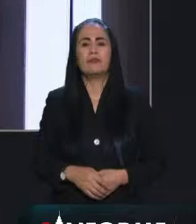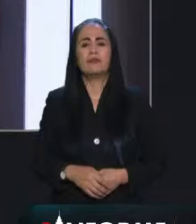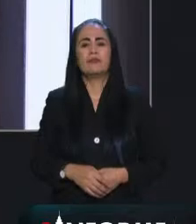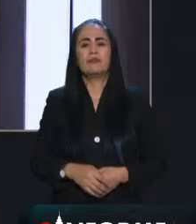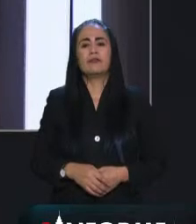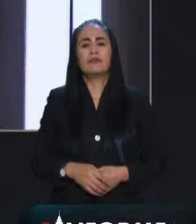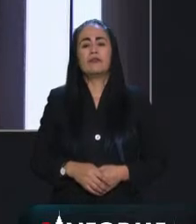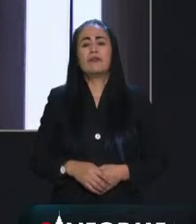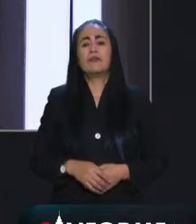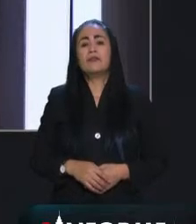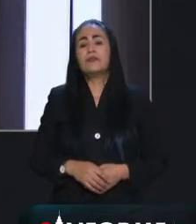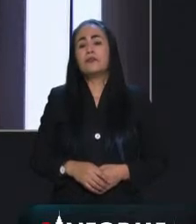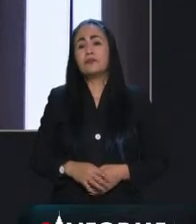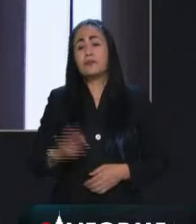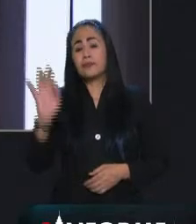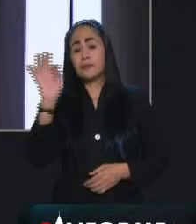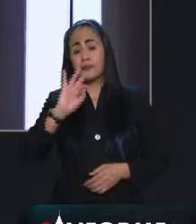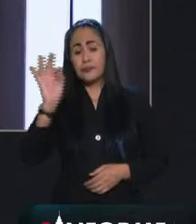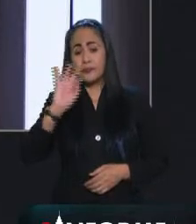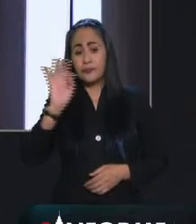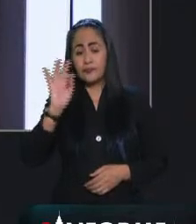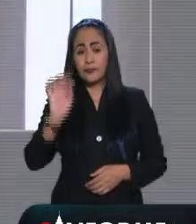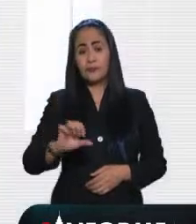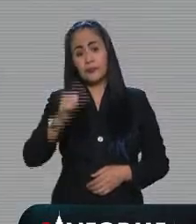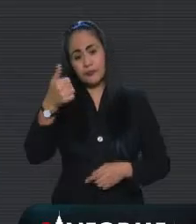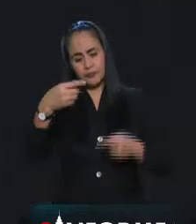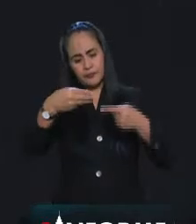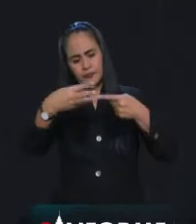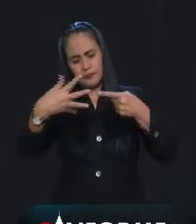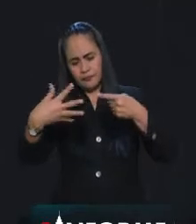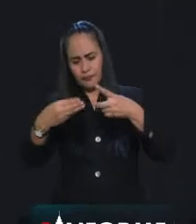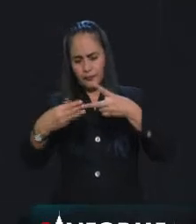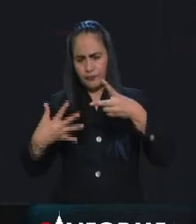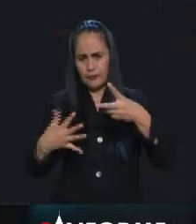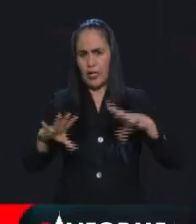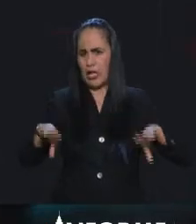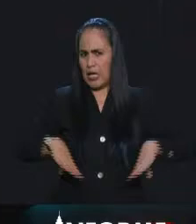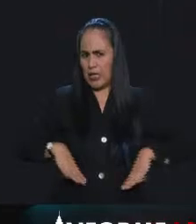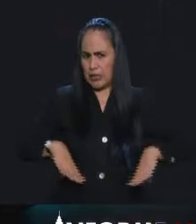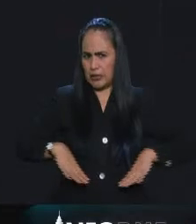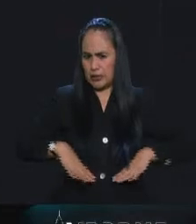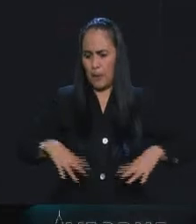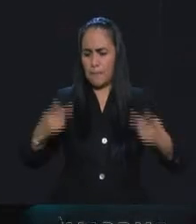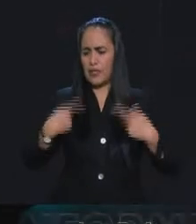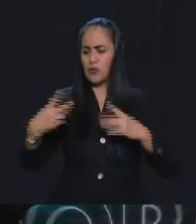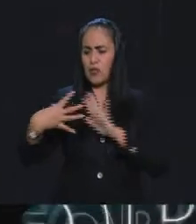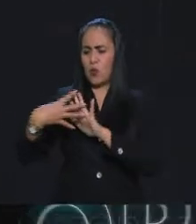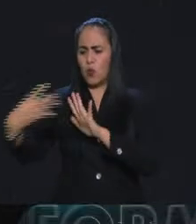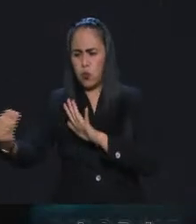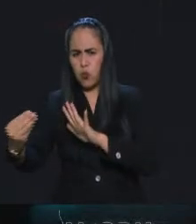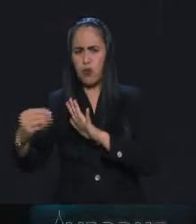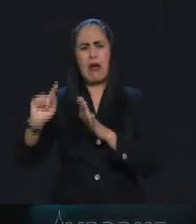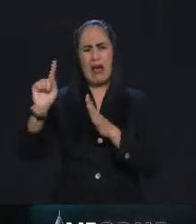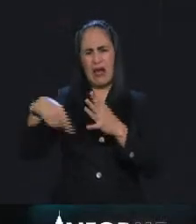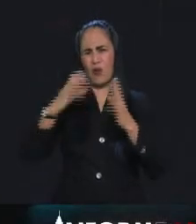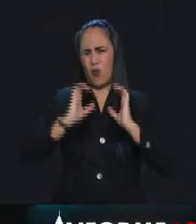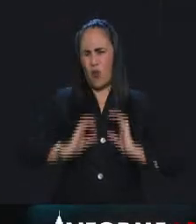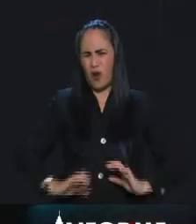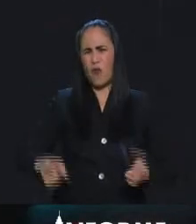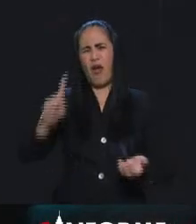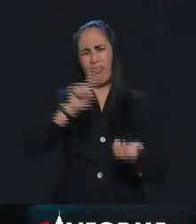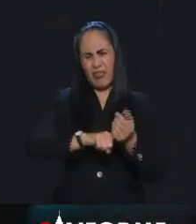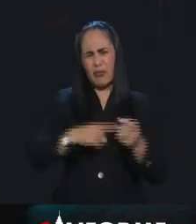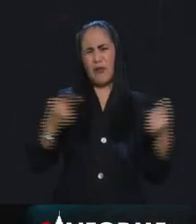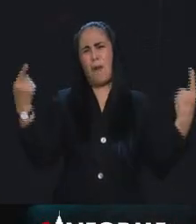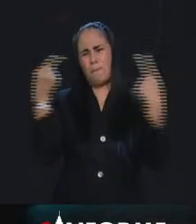aspectos de la apariencia o algunos aspectos que infectan o agreden a las personas por la naturaleza propia del